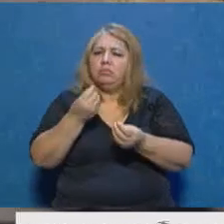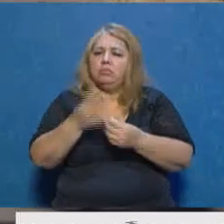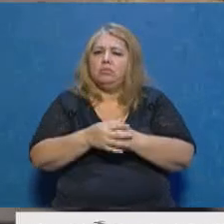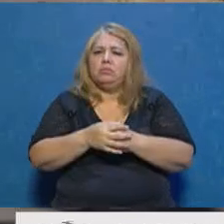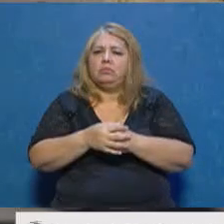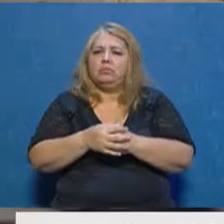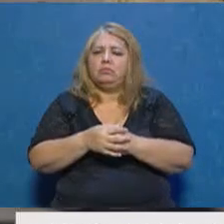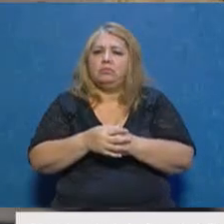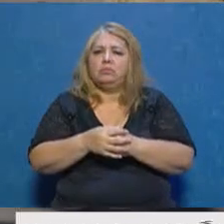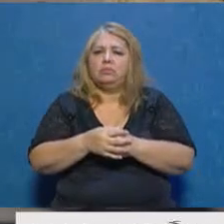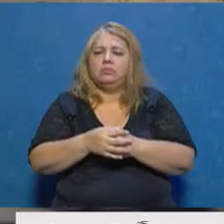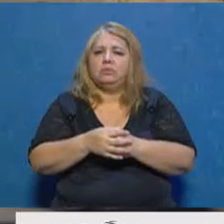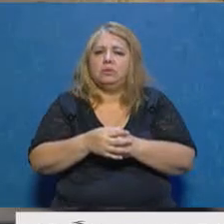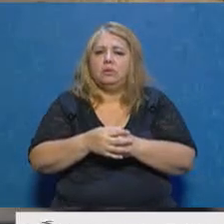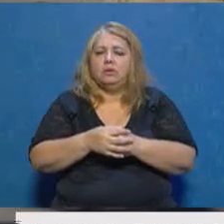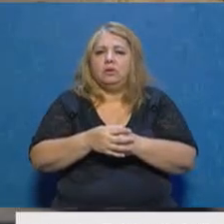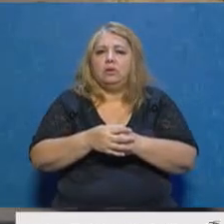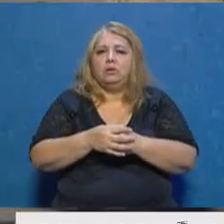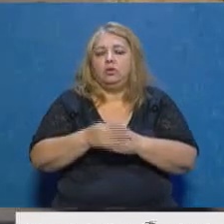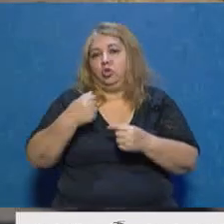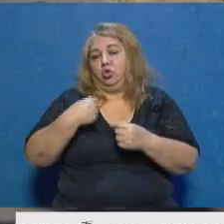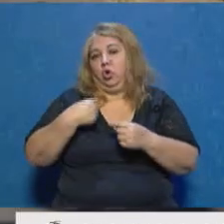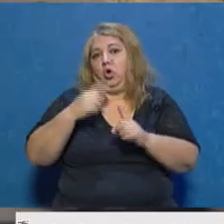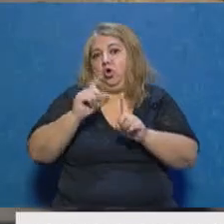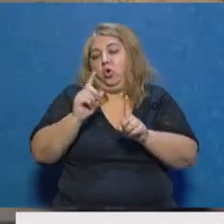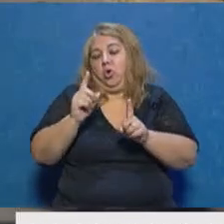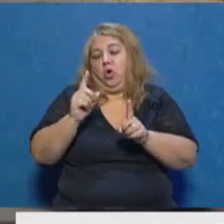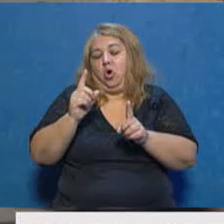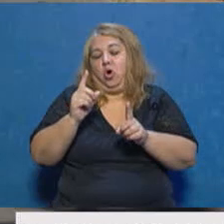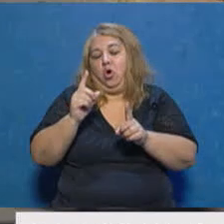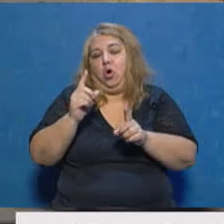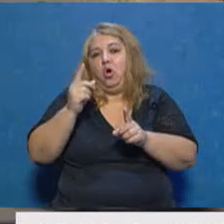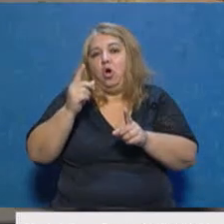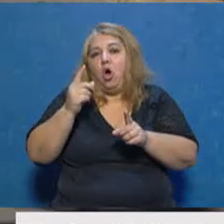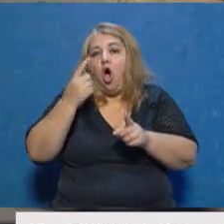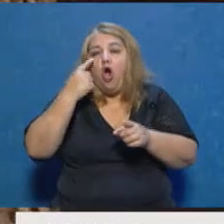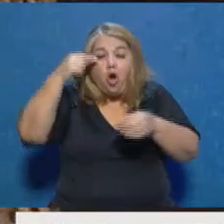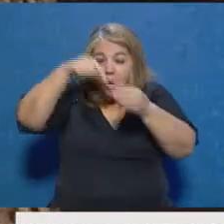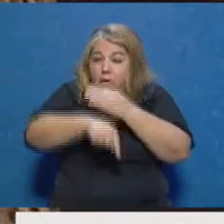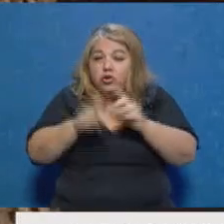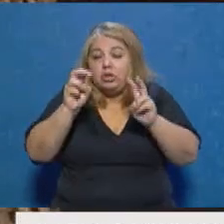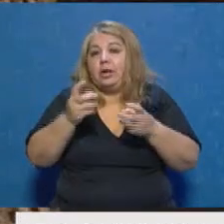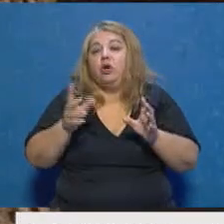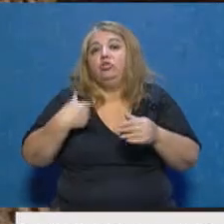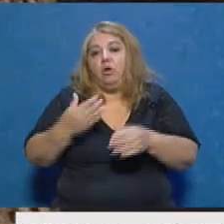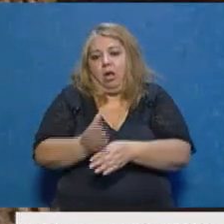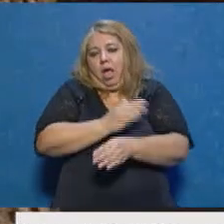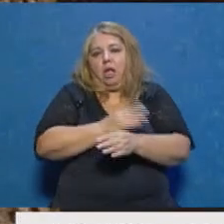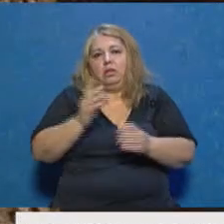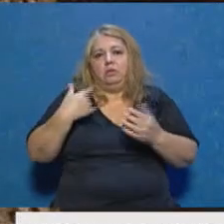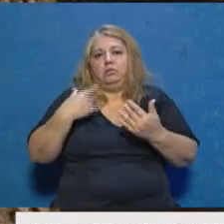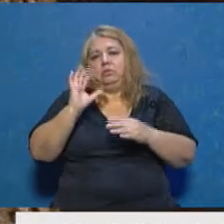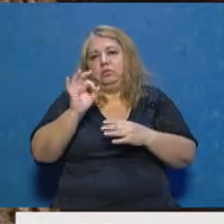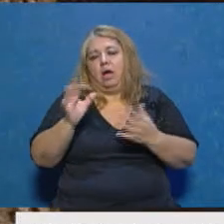Bueno, la verdad que yo no soy especialista en el tema y me adelanté en función simplemente de una situación. A ver, como se dice comúnmente, son